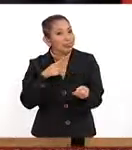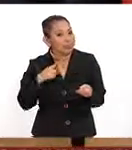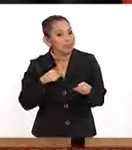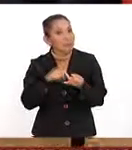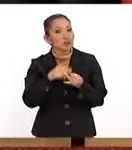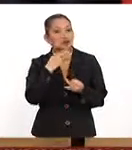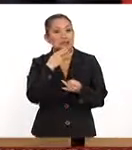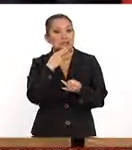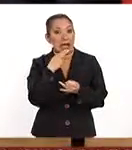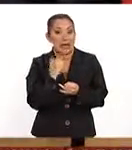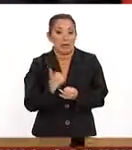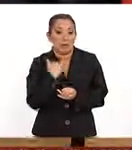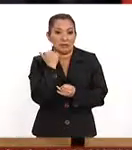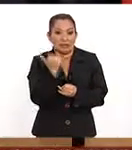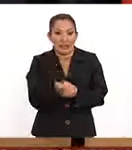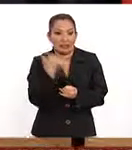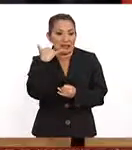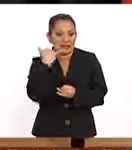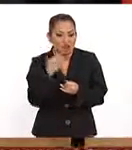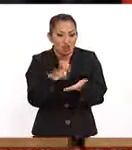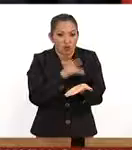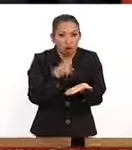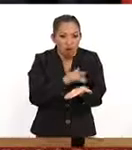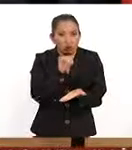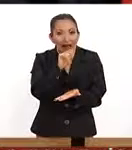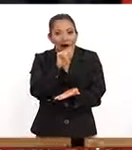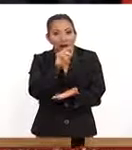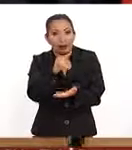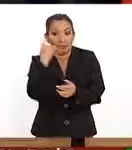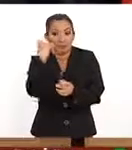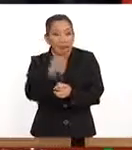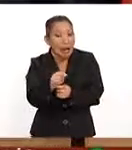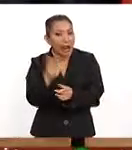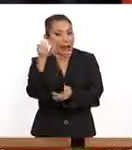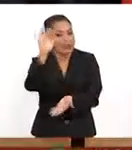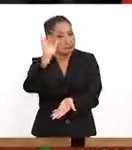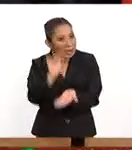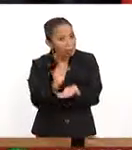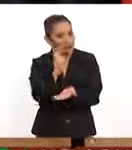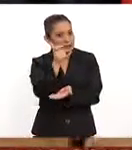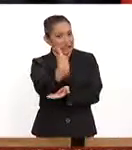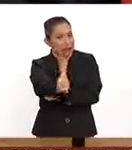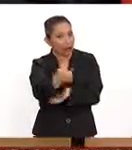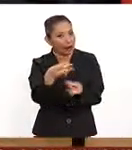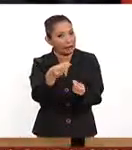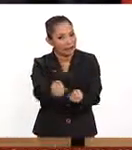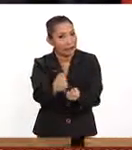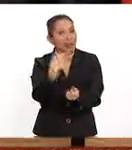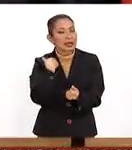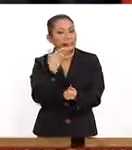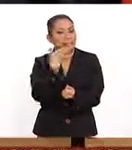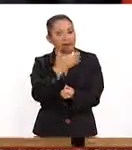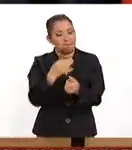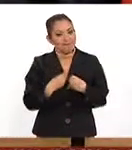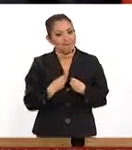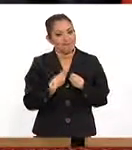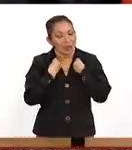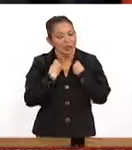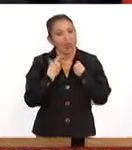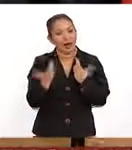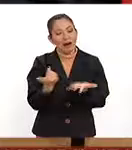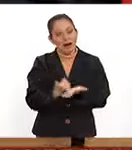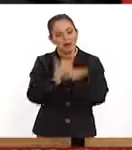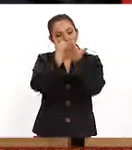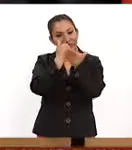utilizar la tecnología para que nuestro presupuesto se mantenga bajo y elevemos además nuestra calidad de vida, que es para lo que nos ayuda,